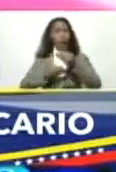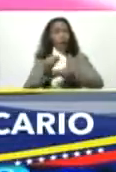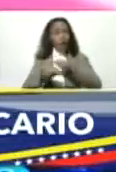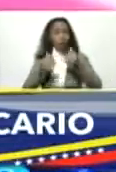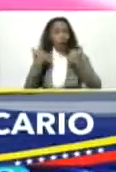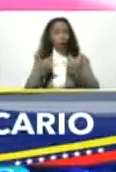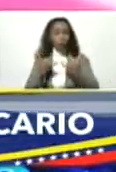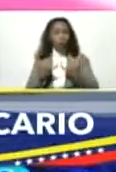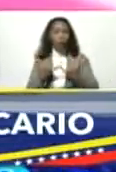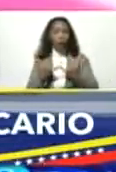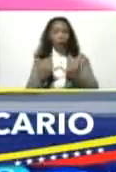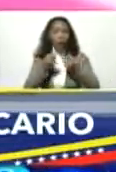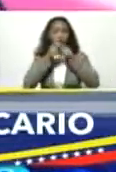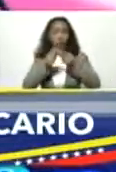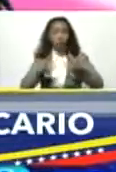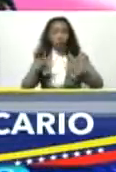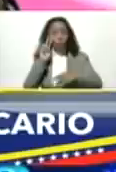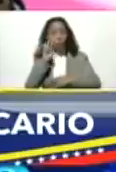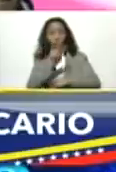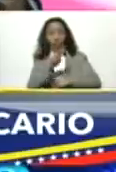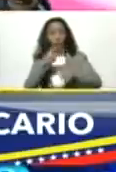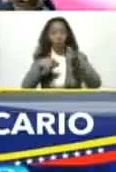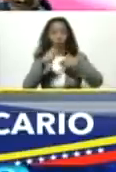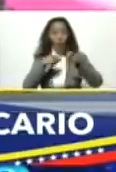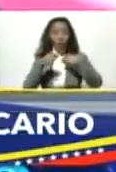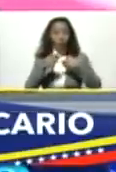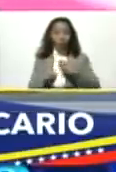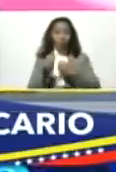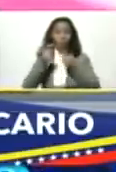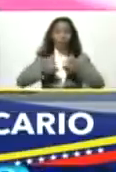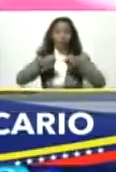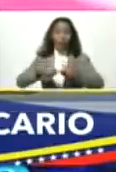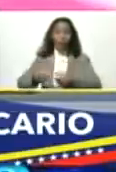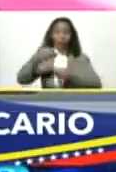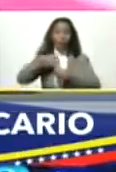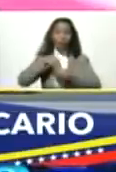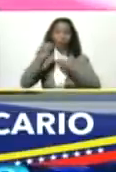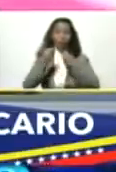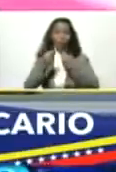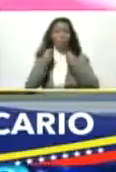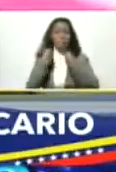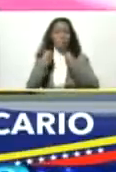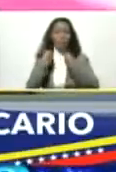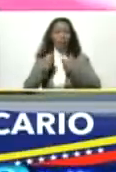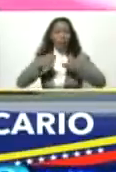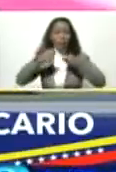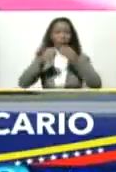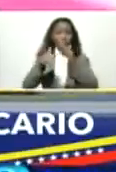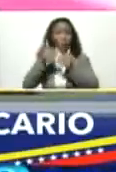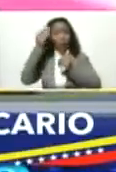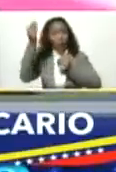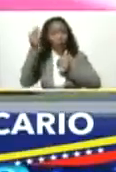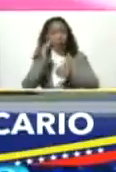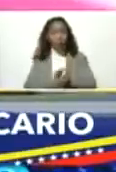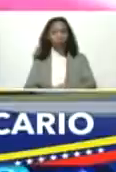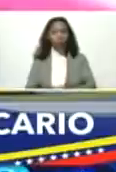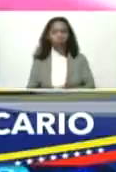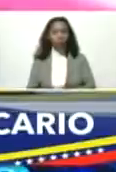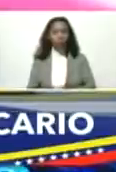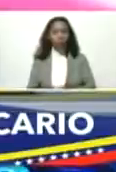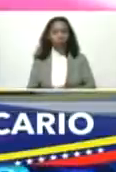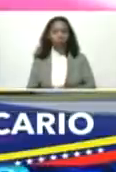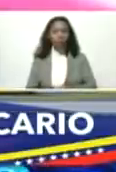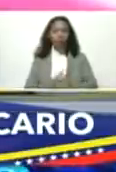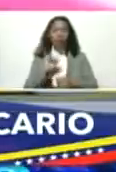en la expansión que hemos visto del comercio y el mercado interno como para el mercado exterior. Y